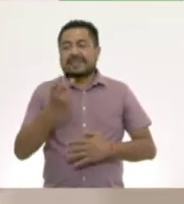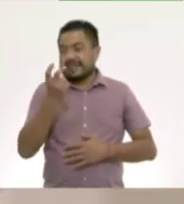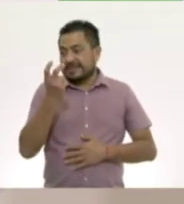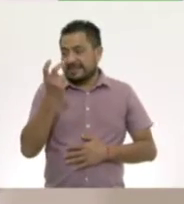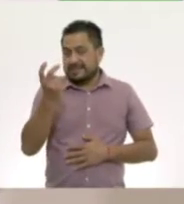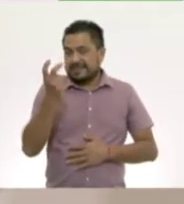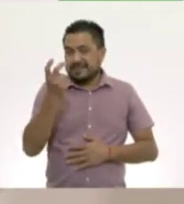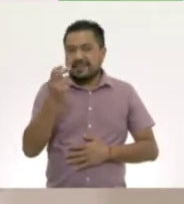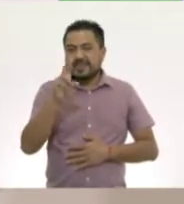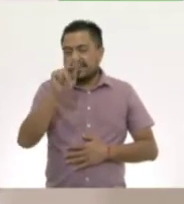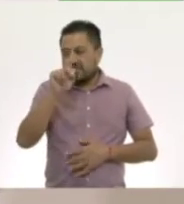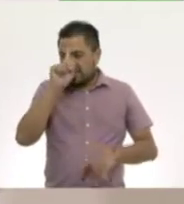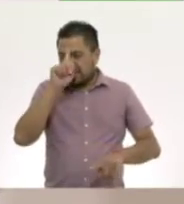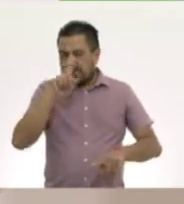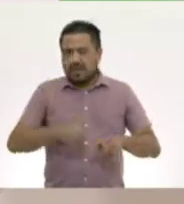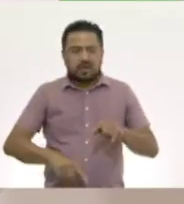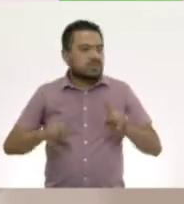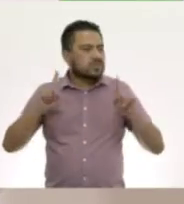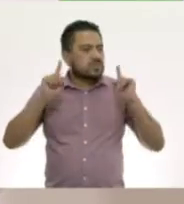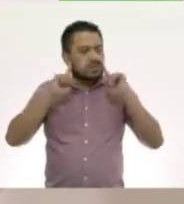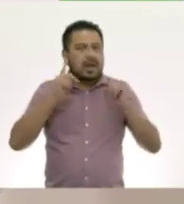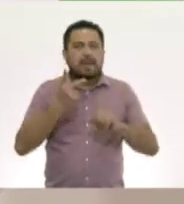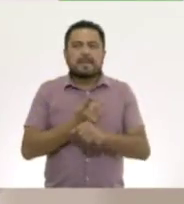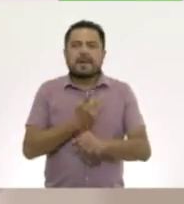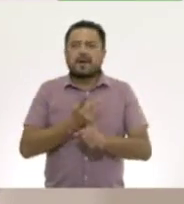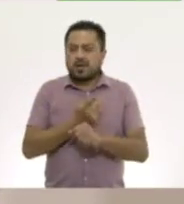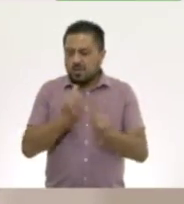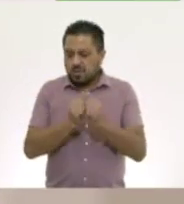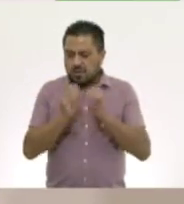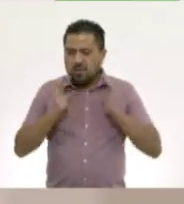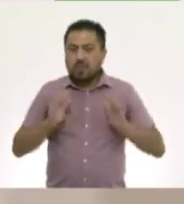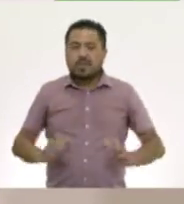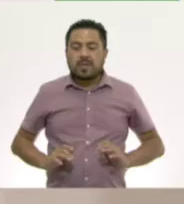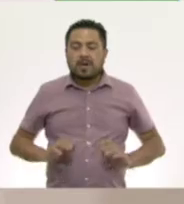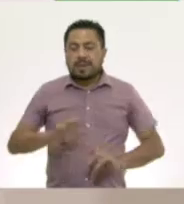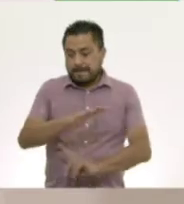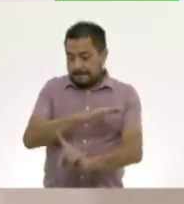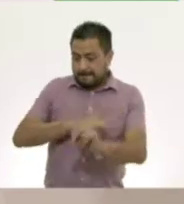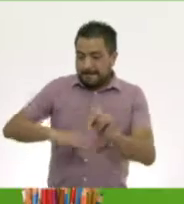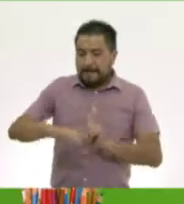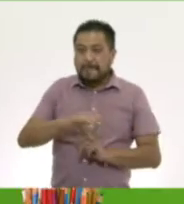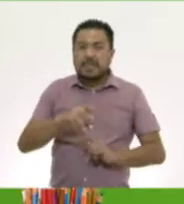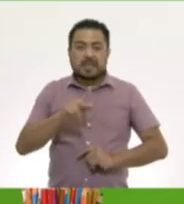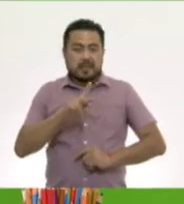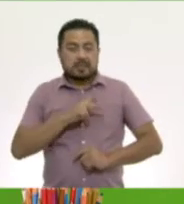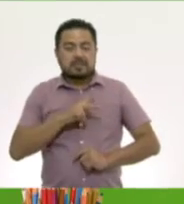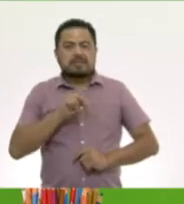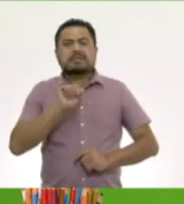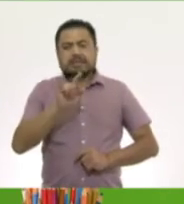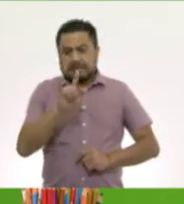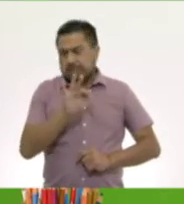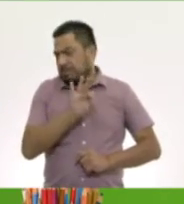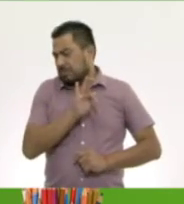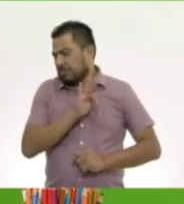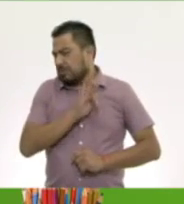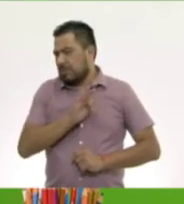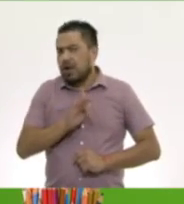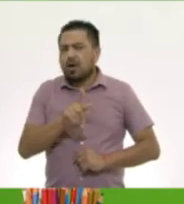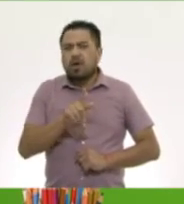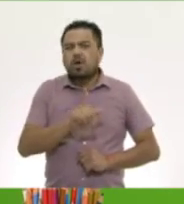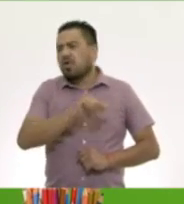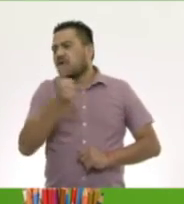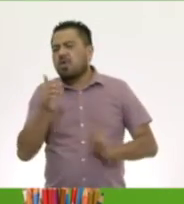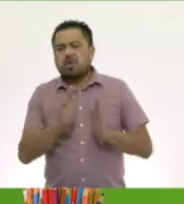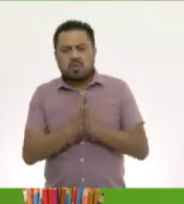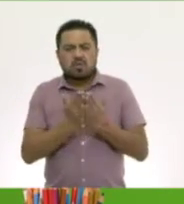¡Exactamente! ¡No dejemos de escuchar lo que pasa con nuestro cuerpo y alrededor de nosotros! Si te es posible, consulta otros